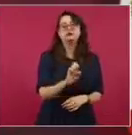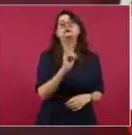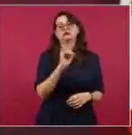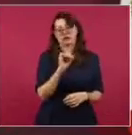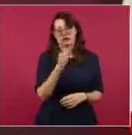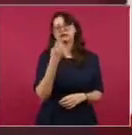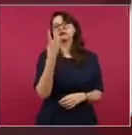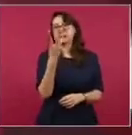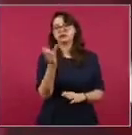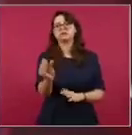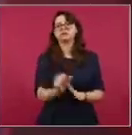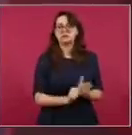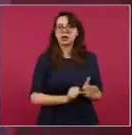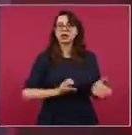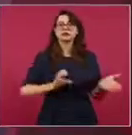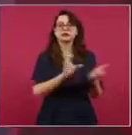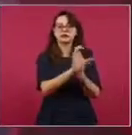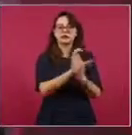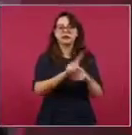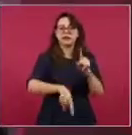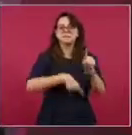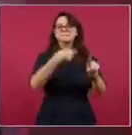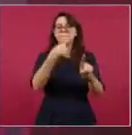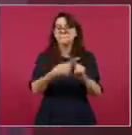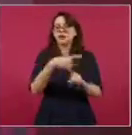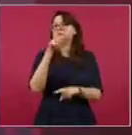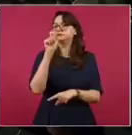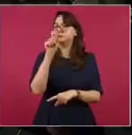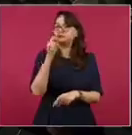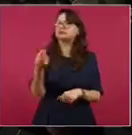Es más, eso es lo menos.